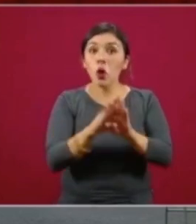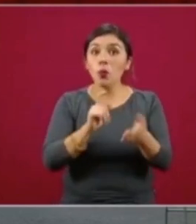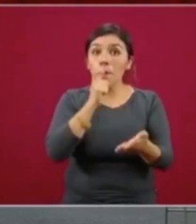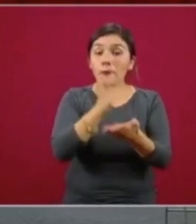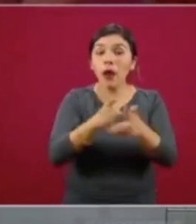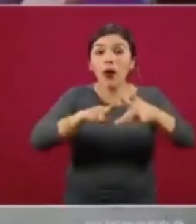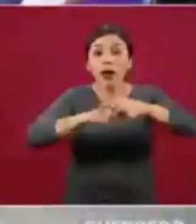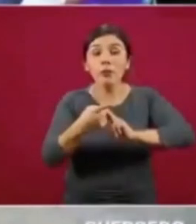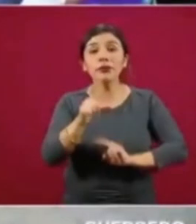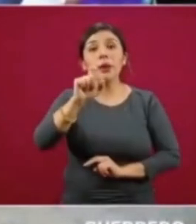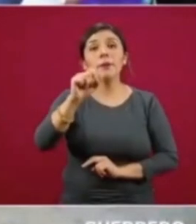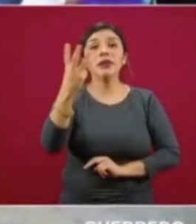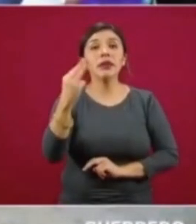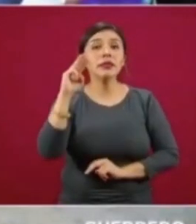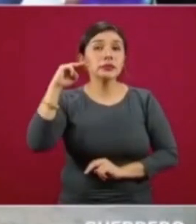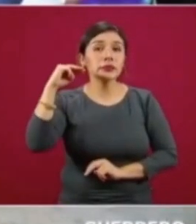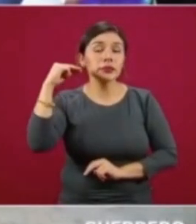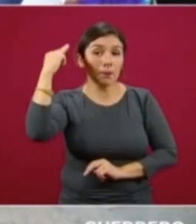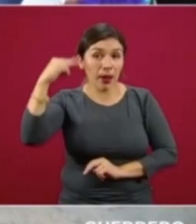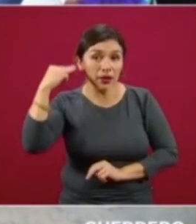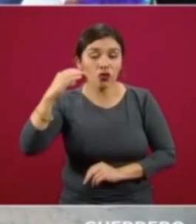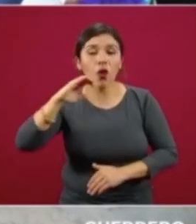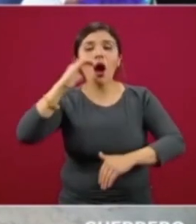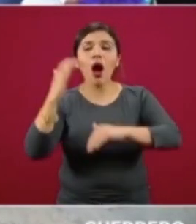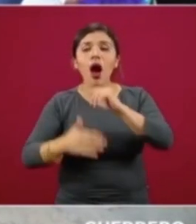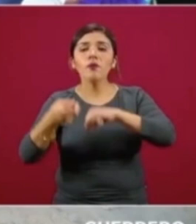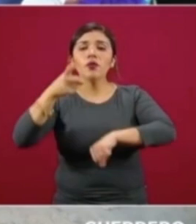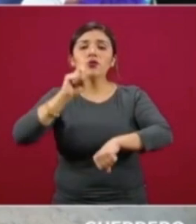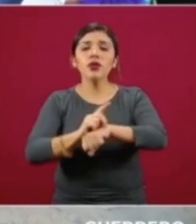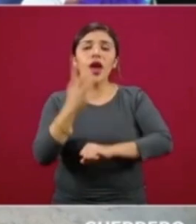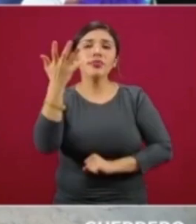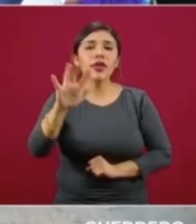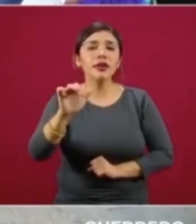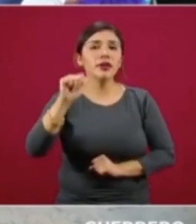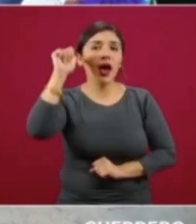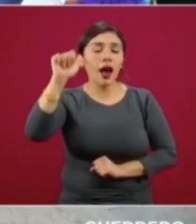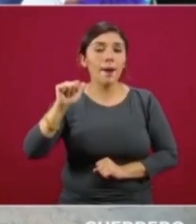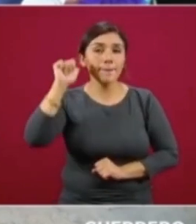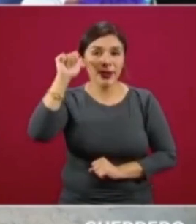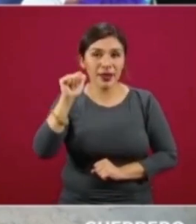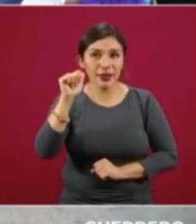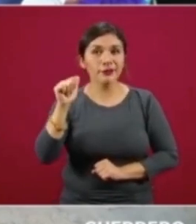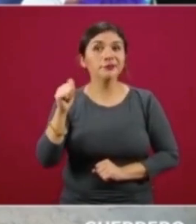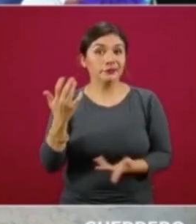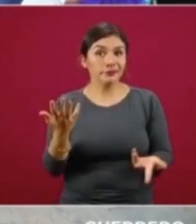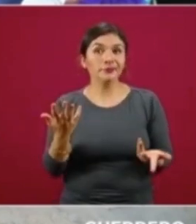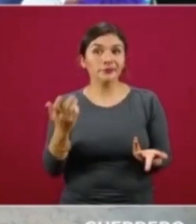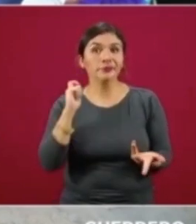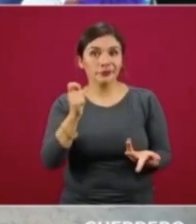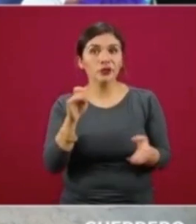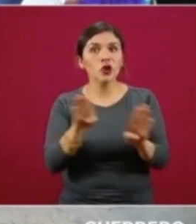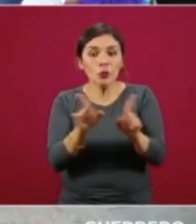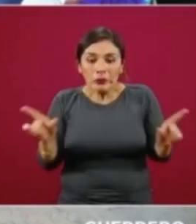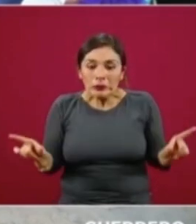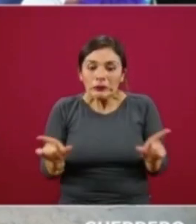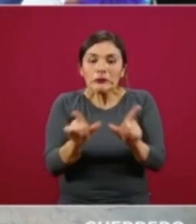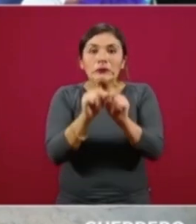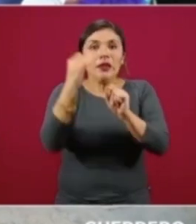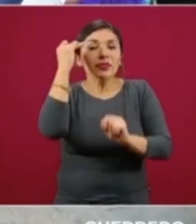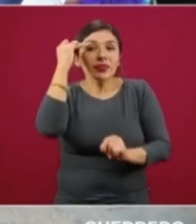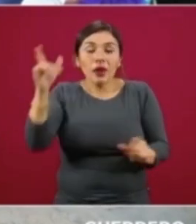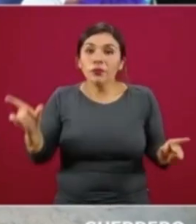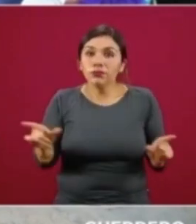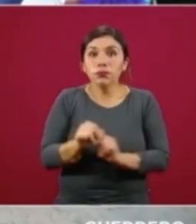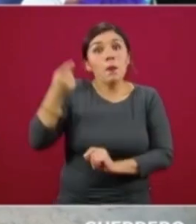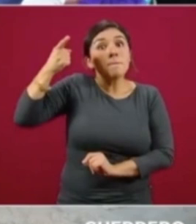inició el 23 de marzo y concluyó el día 10 de abril. Es decir, compactamos el tiempo, esa fue la